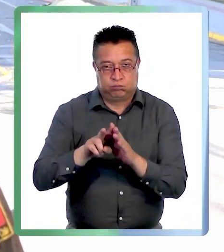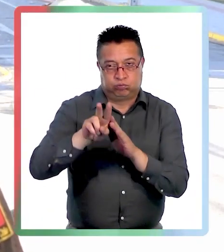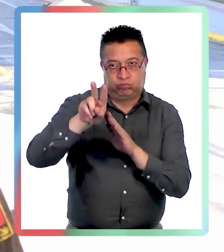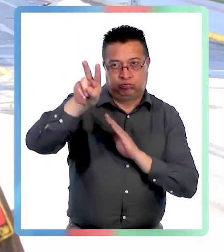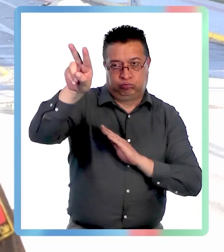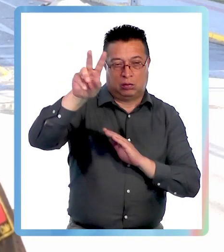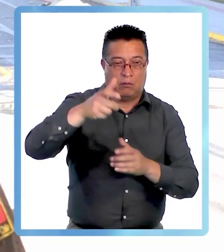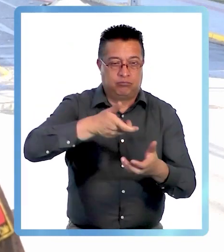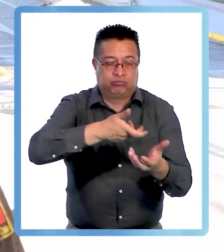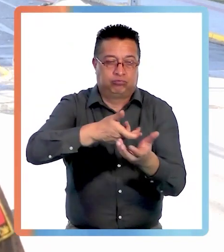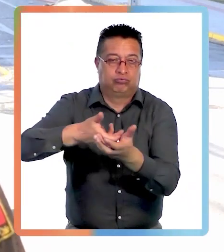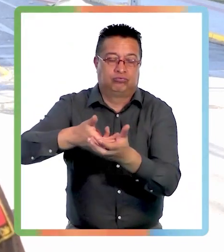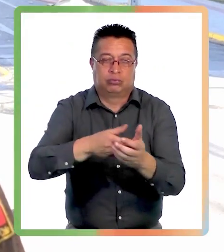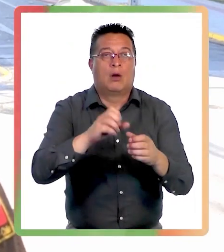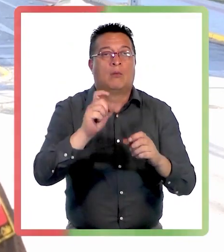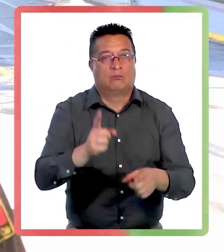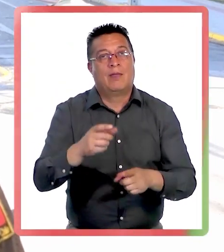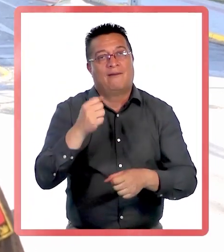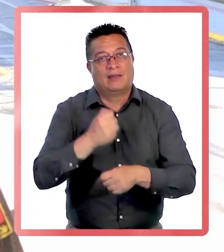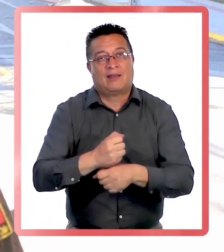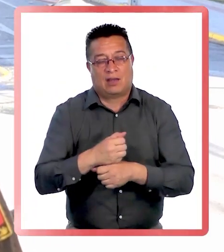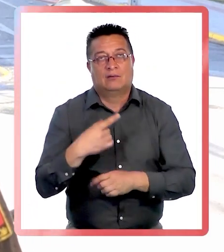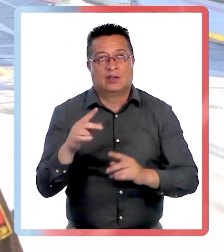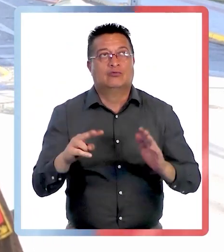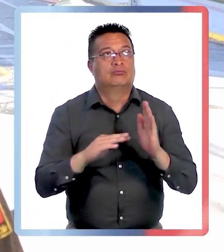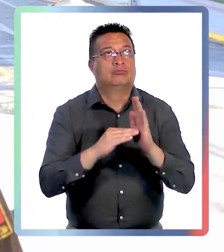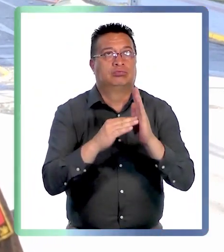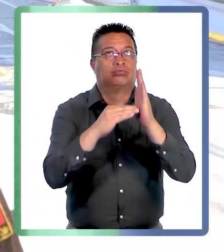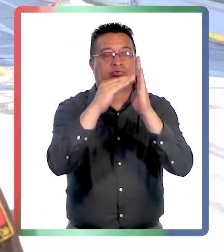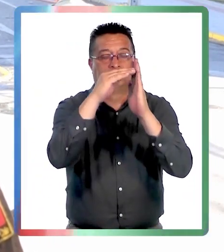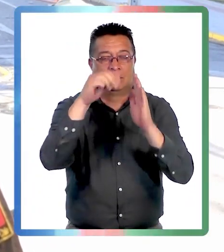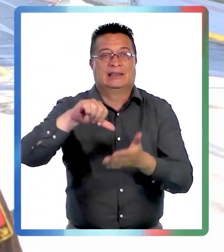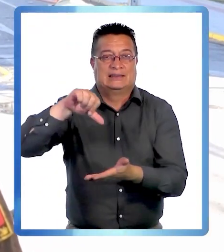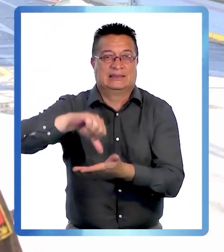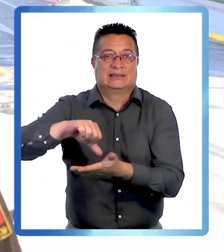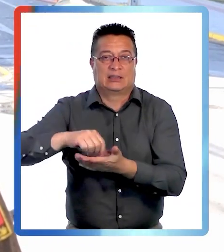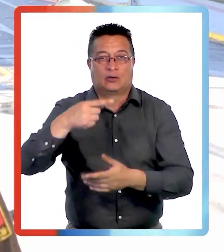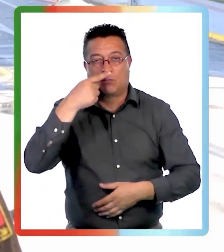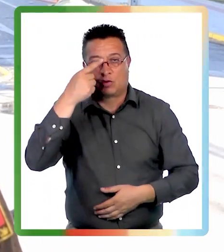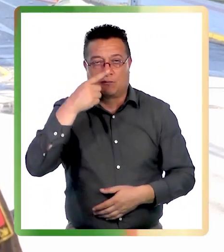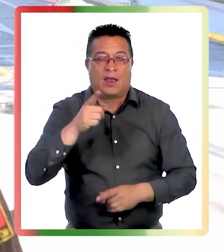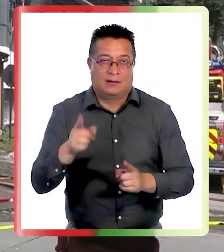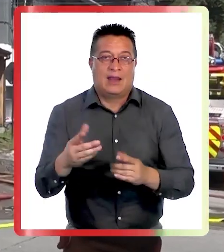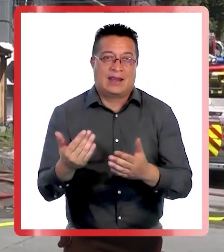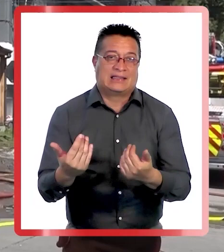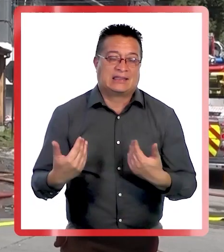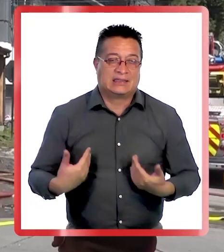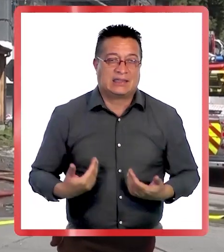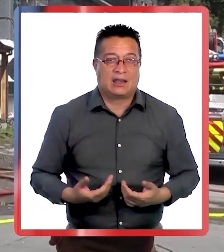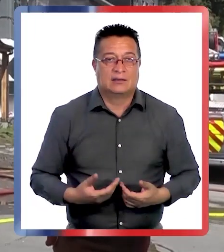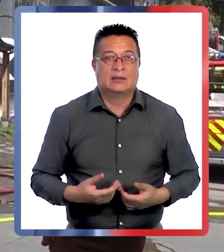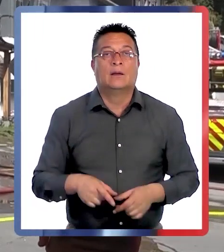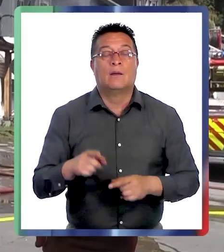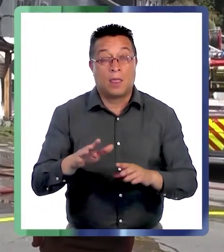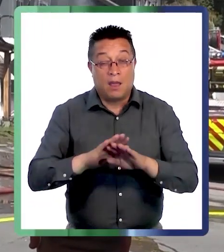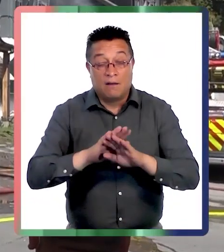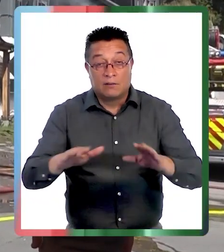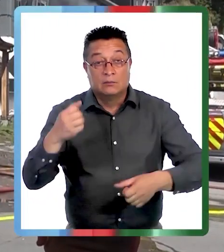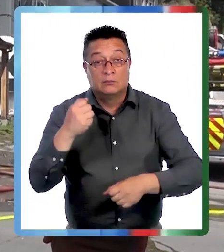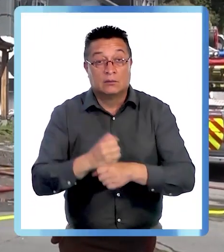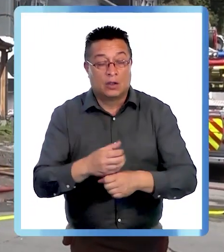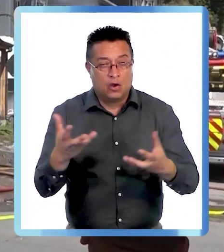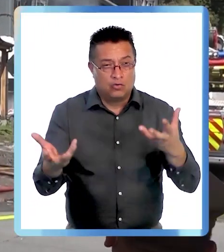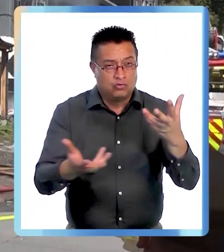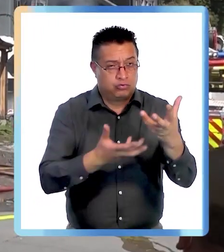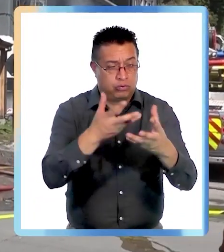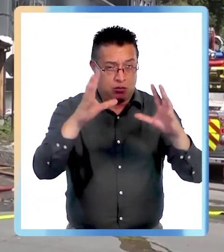telescópica para poder trabajar en todos los edificios y todo en las estructuras que se encuentran en el centro de Puerto Ahora. Luego de finalizar las